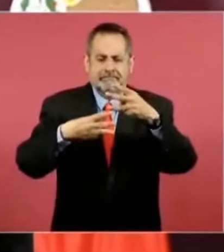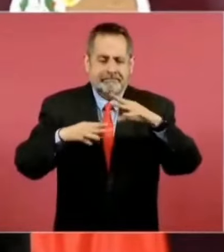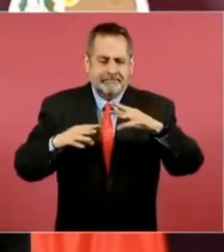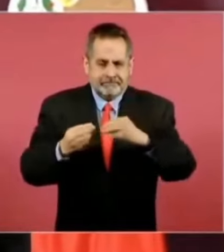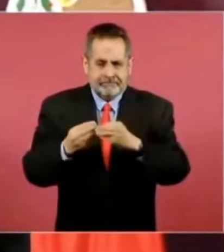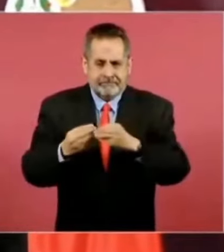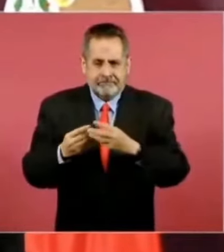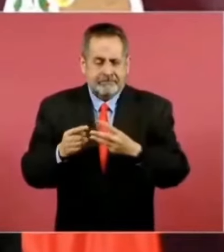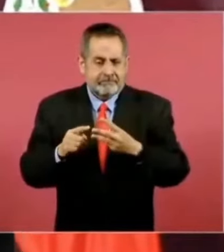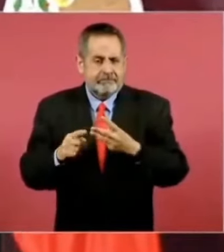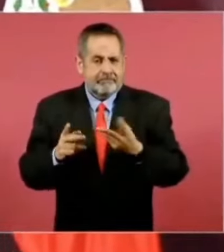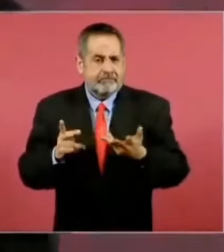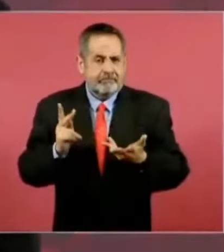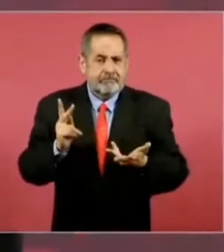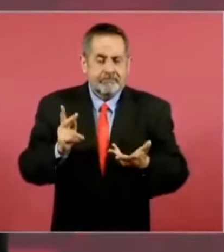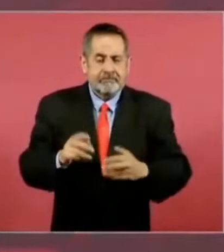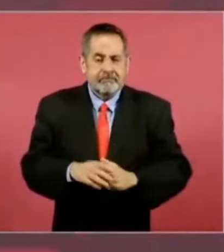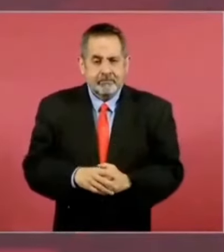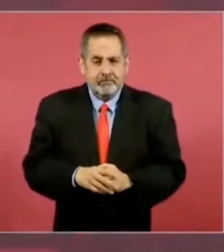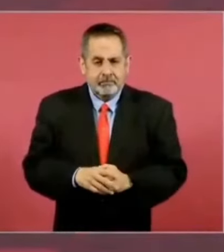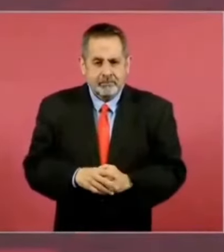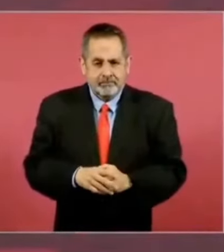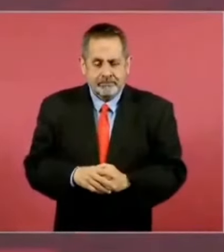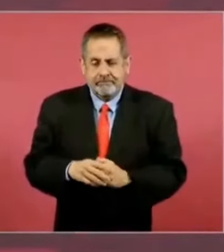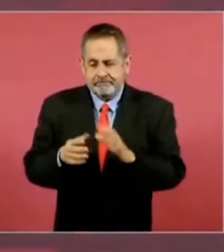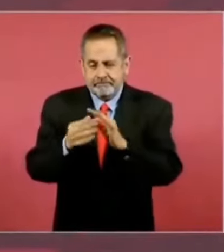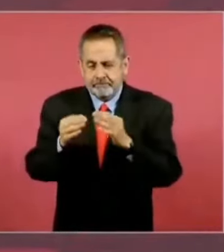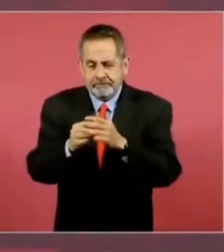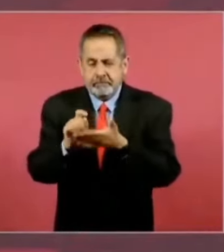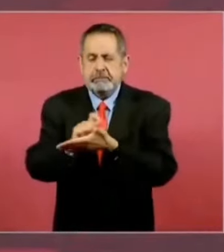como no hay texto sin contexto,